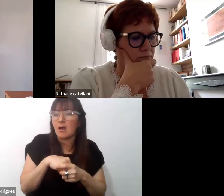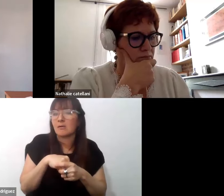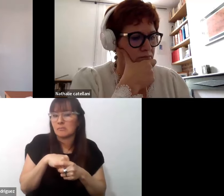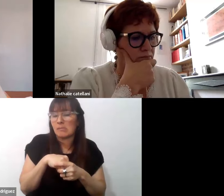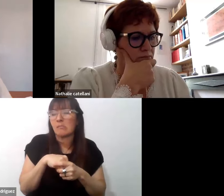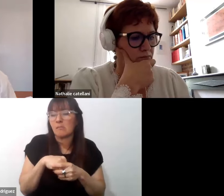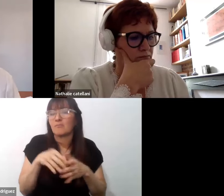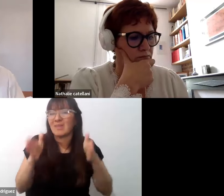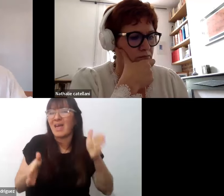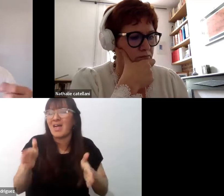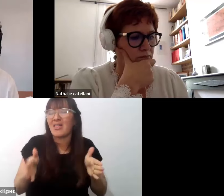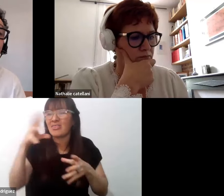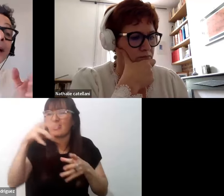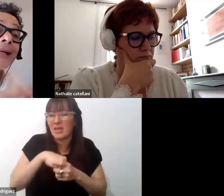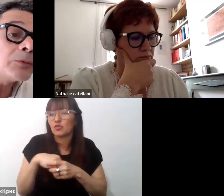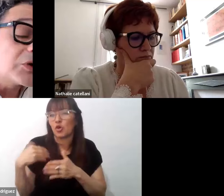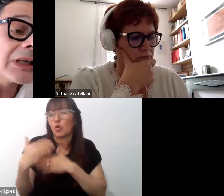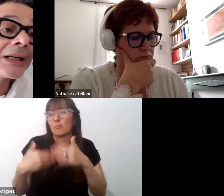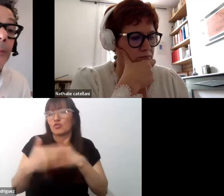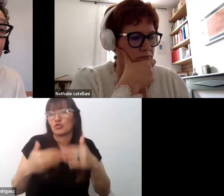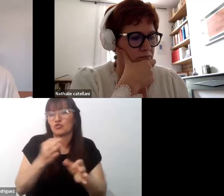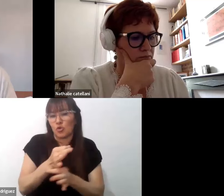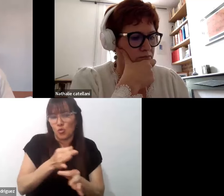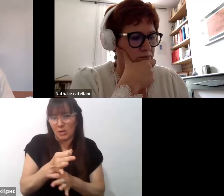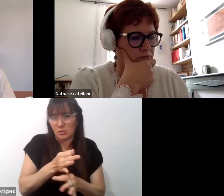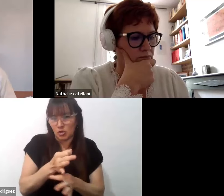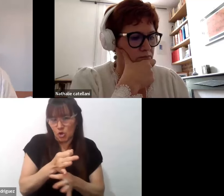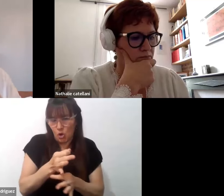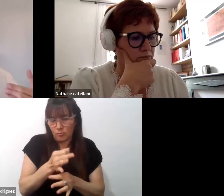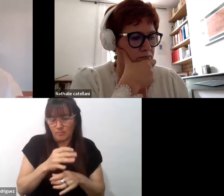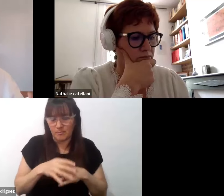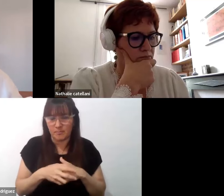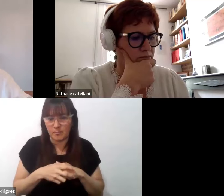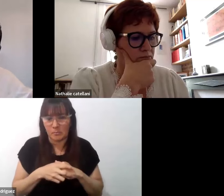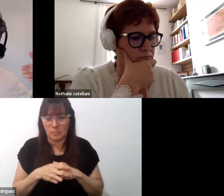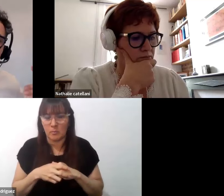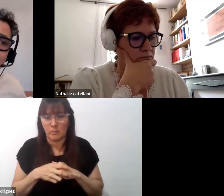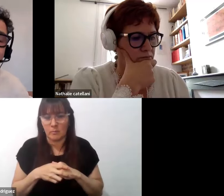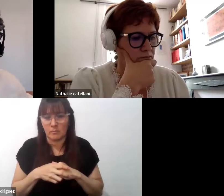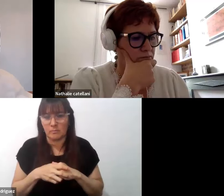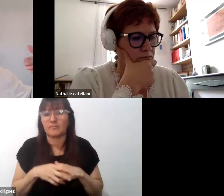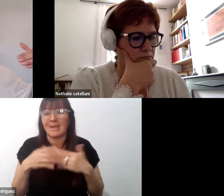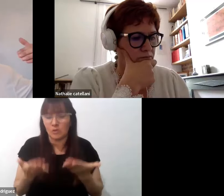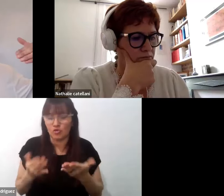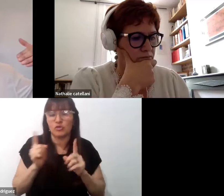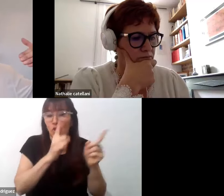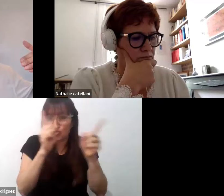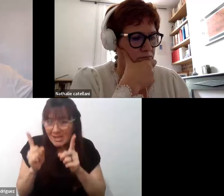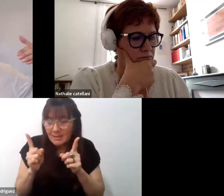proceso de investigación más amplio que estaban inscriptos en el campo académico. Es decir, docentes,